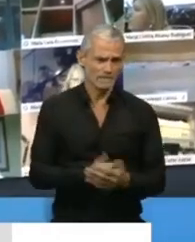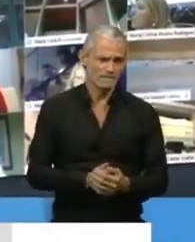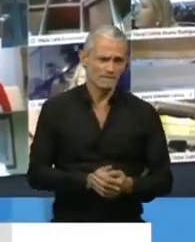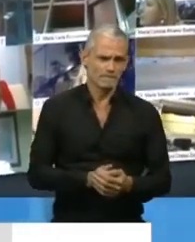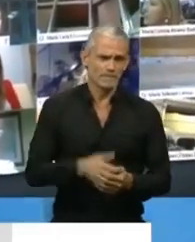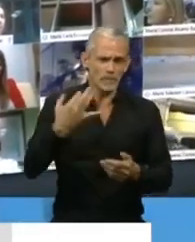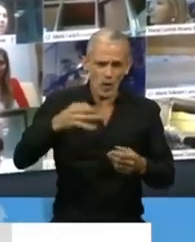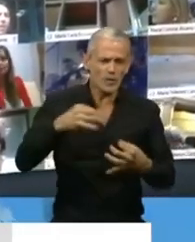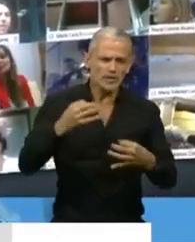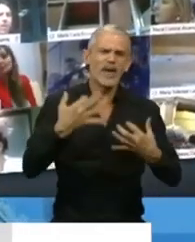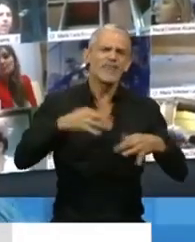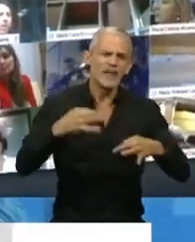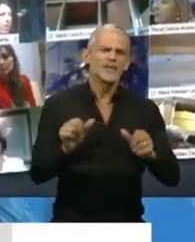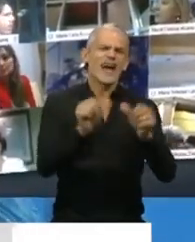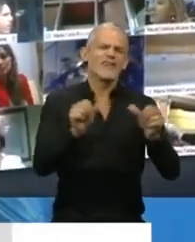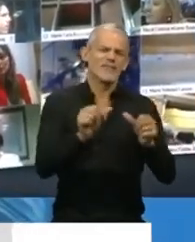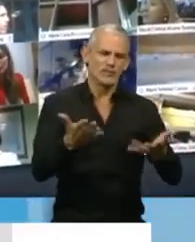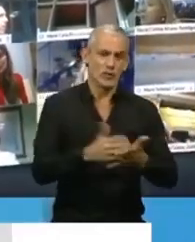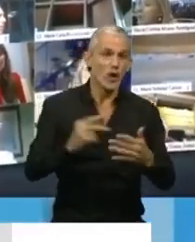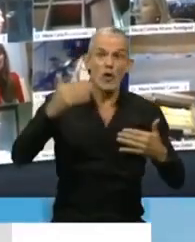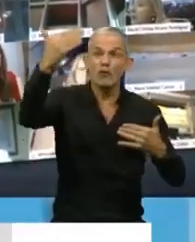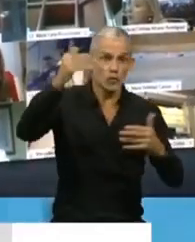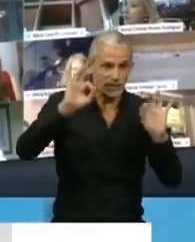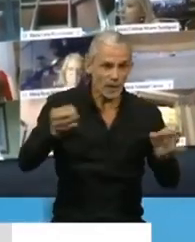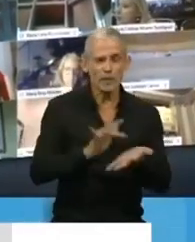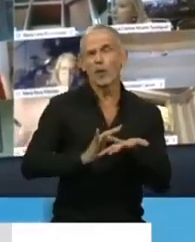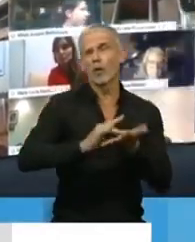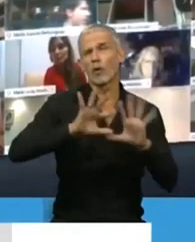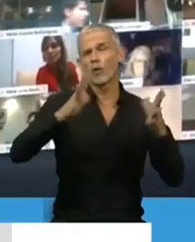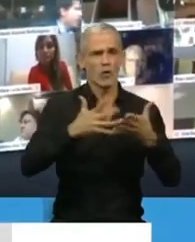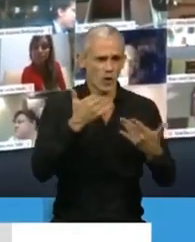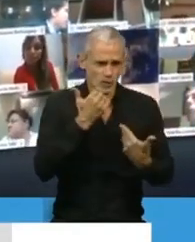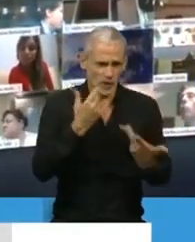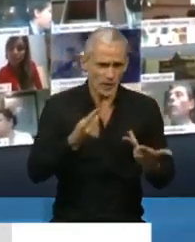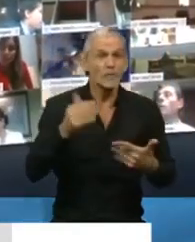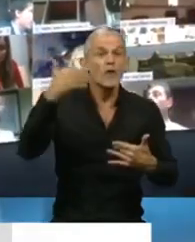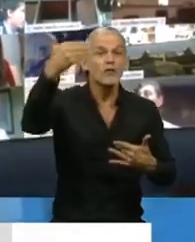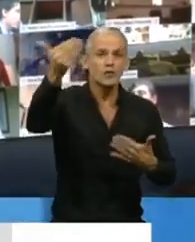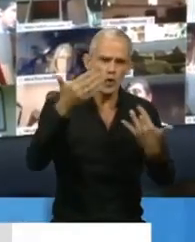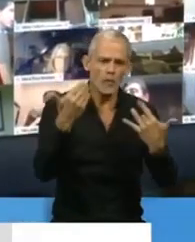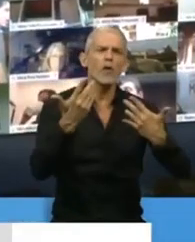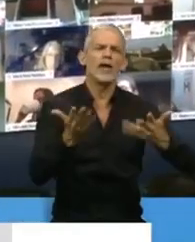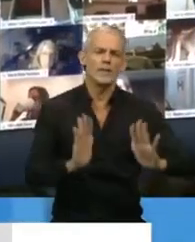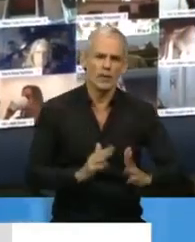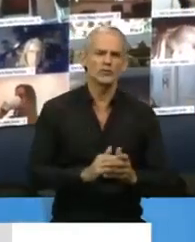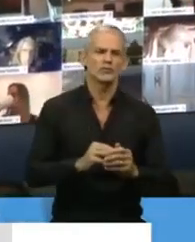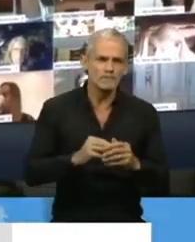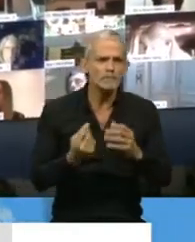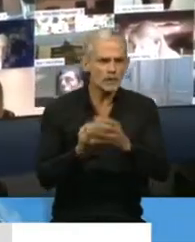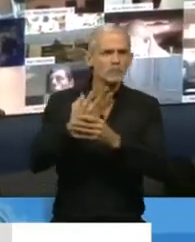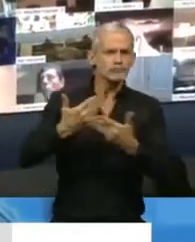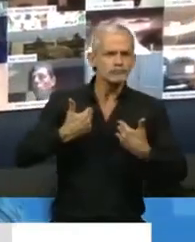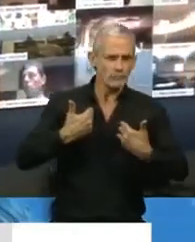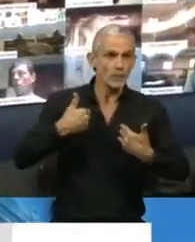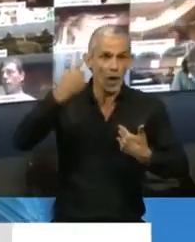termino. Nuestro destino no lo podemos predecir, pero nuestro porvenir sí lo podemos construir, sí lo podemos inventar. Y de esa manera